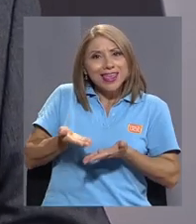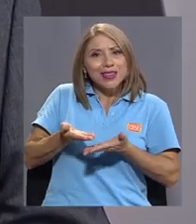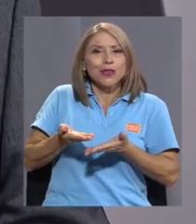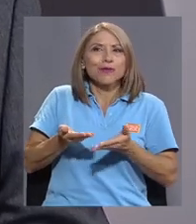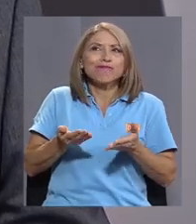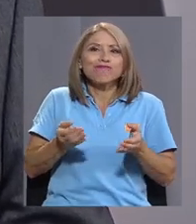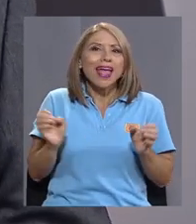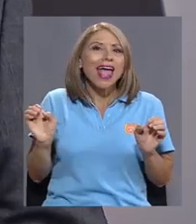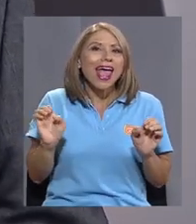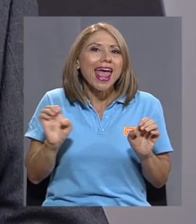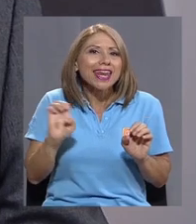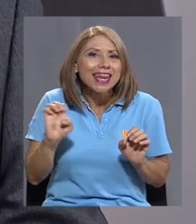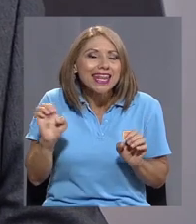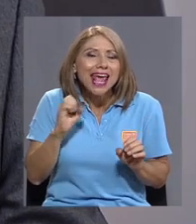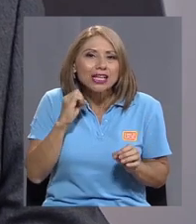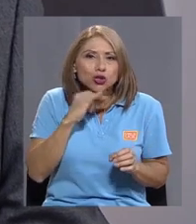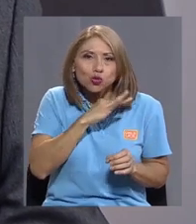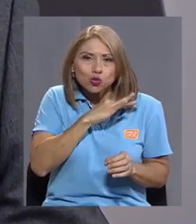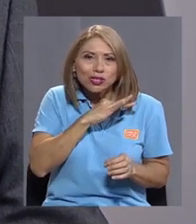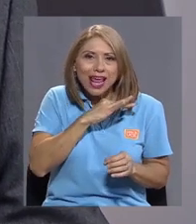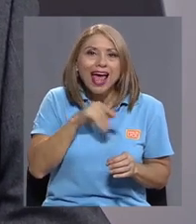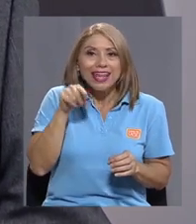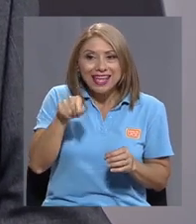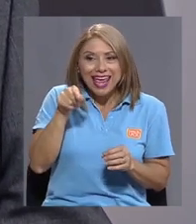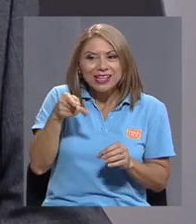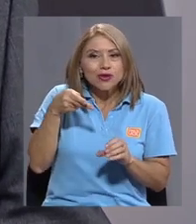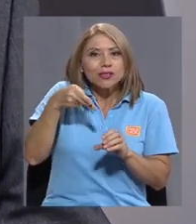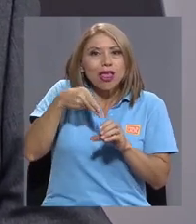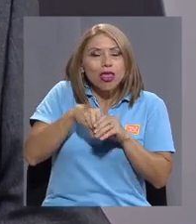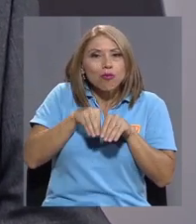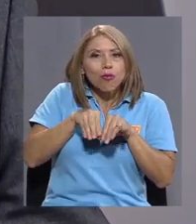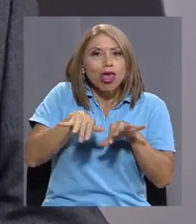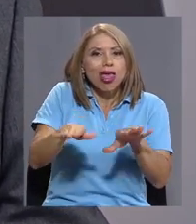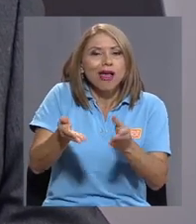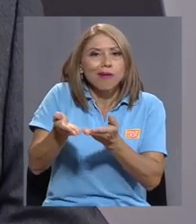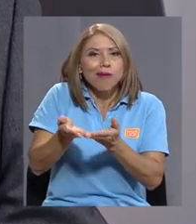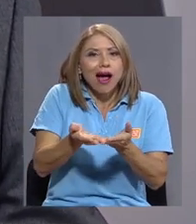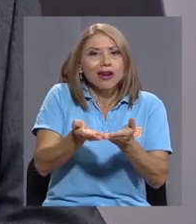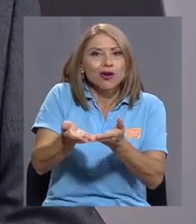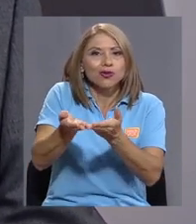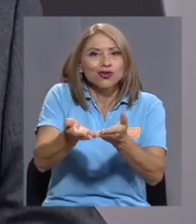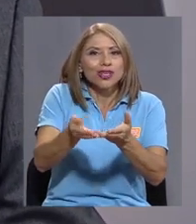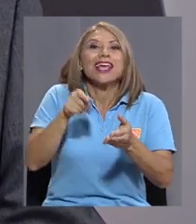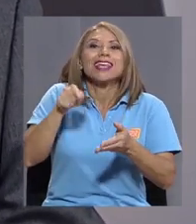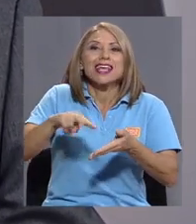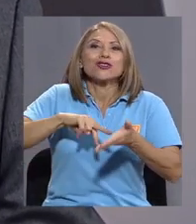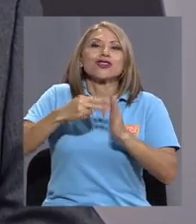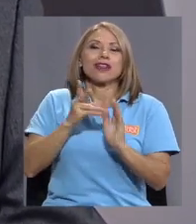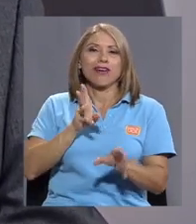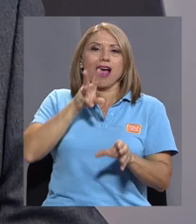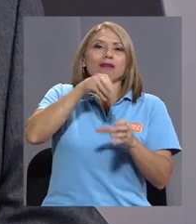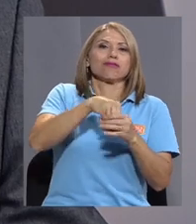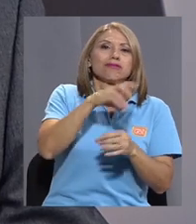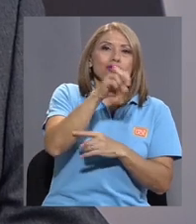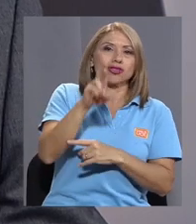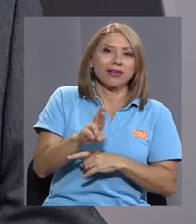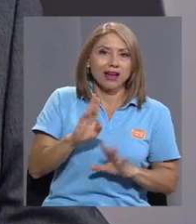sucia, por decirlo así, que son las emisiones que tienen estos barcos y, lamentablemente, sí vendría a sumar, a menos de que lo excluyamos,